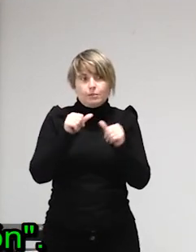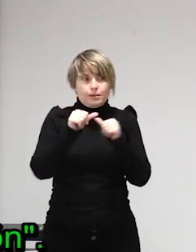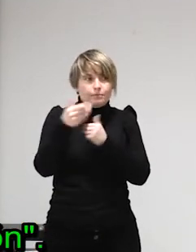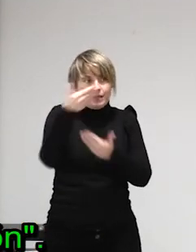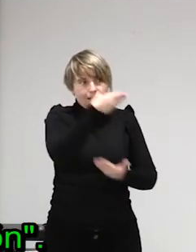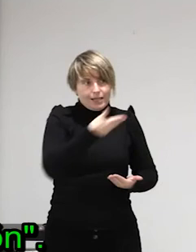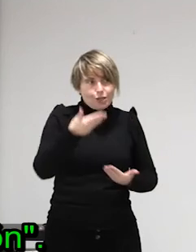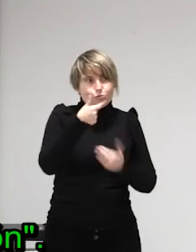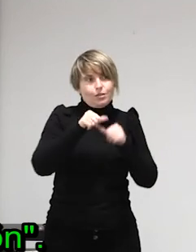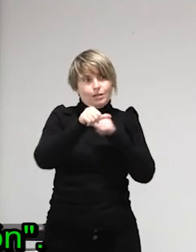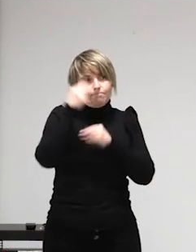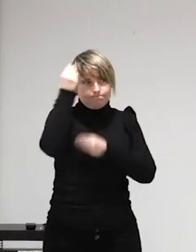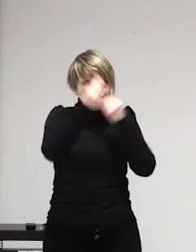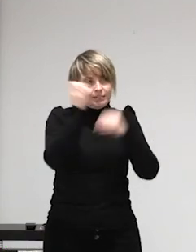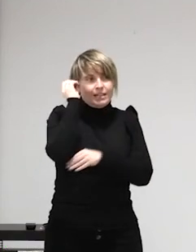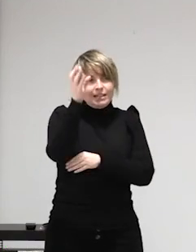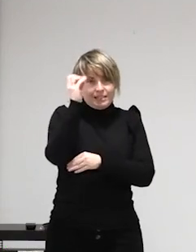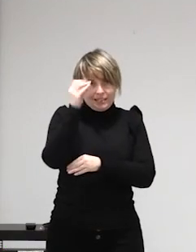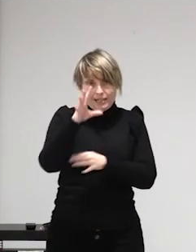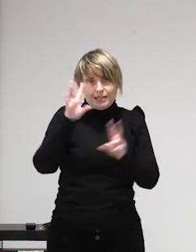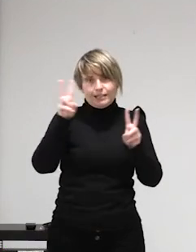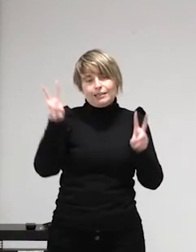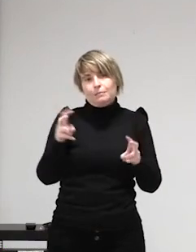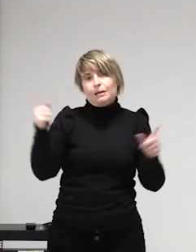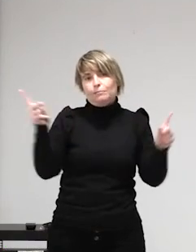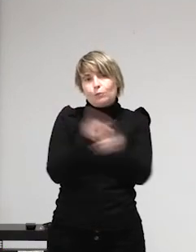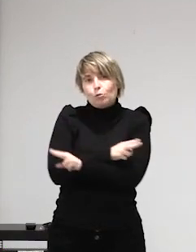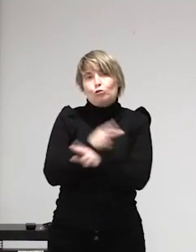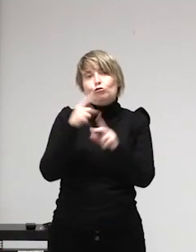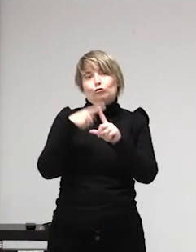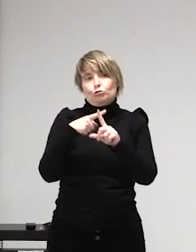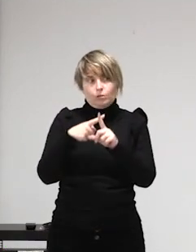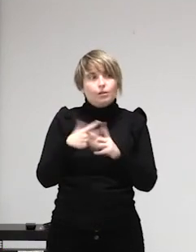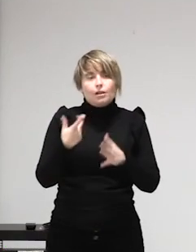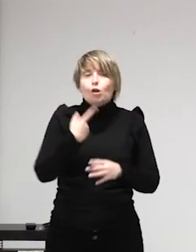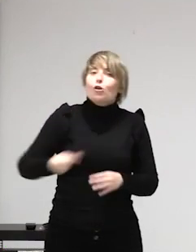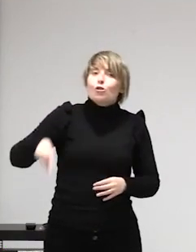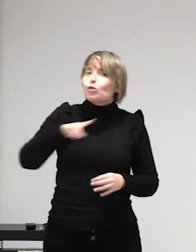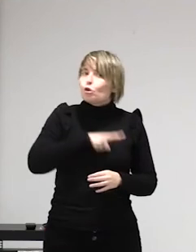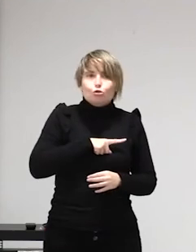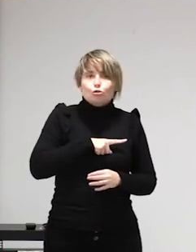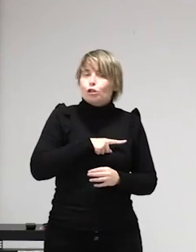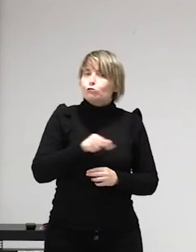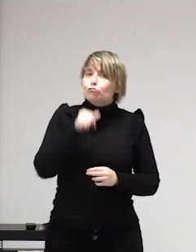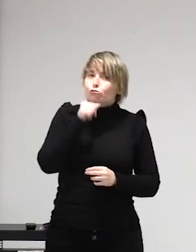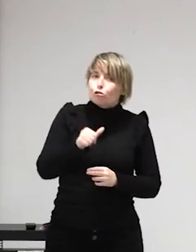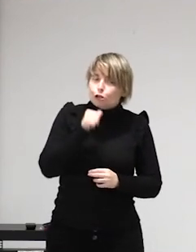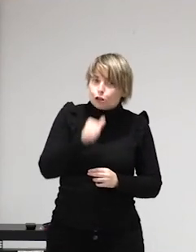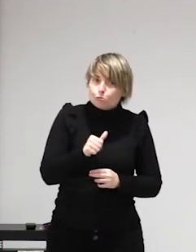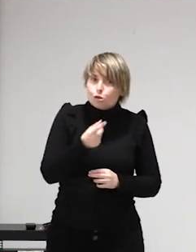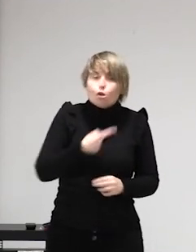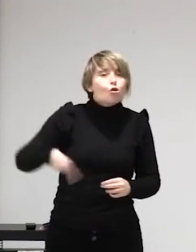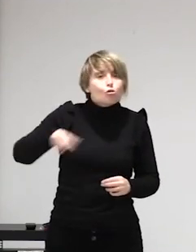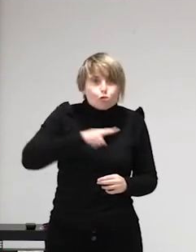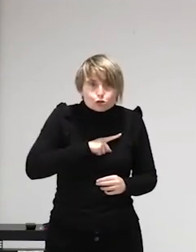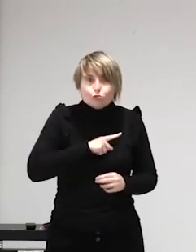chicos poneos un condón ¿no? entonces me parece que habría que suplir esta supuesta función educativa que